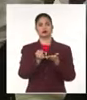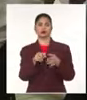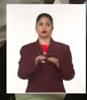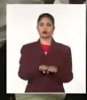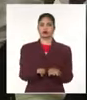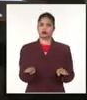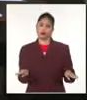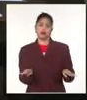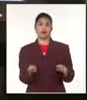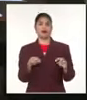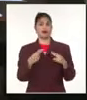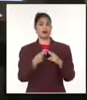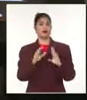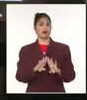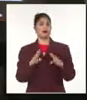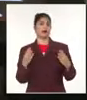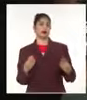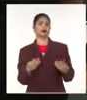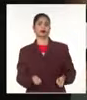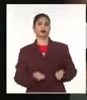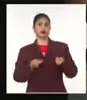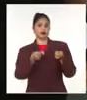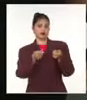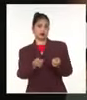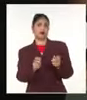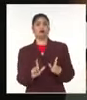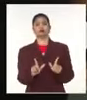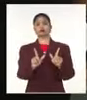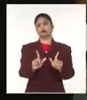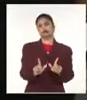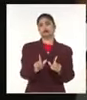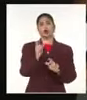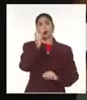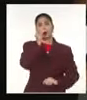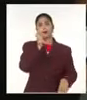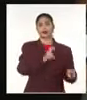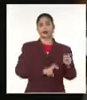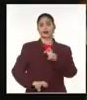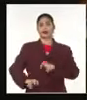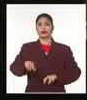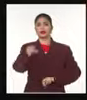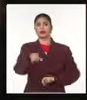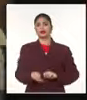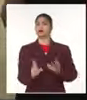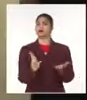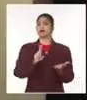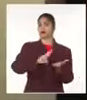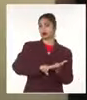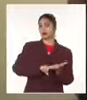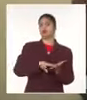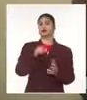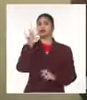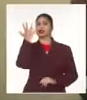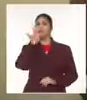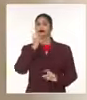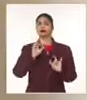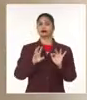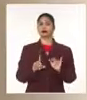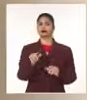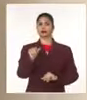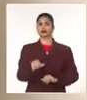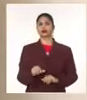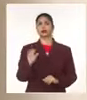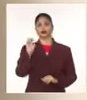En la inauguración se le entregó la condición de investigador asociado del CIPI a Pablo Bomaro, secretario académico de CLACSO.